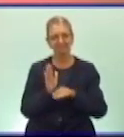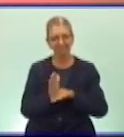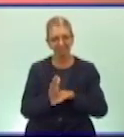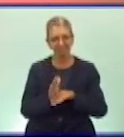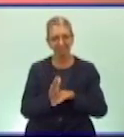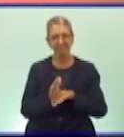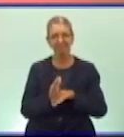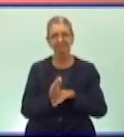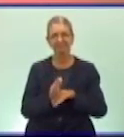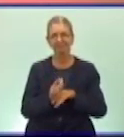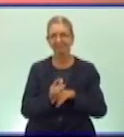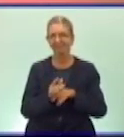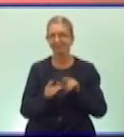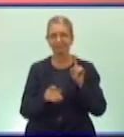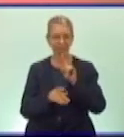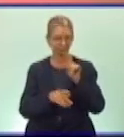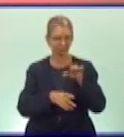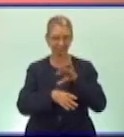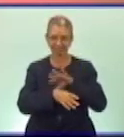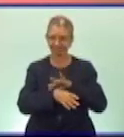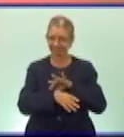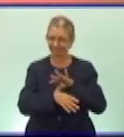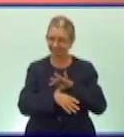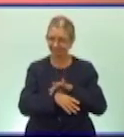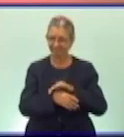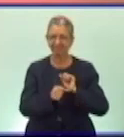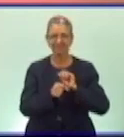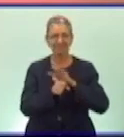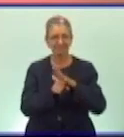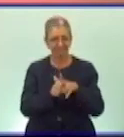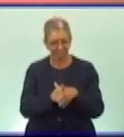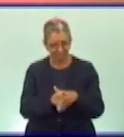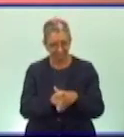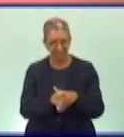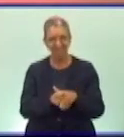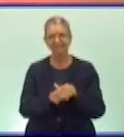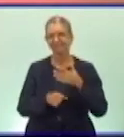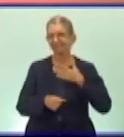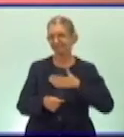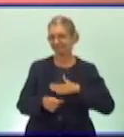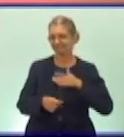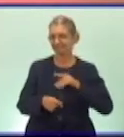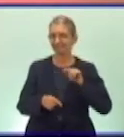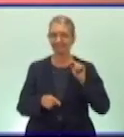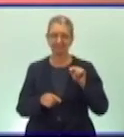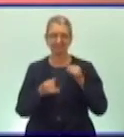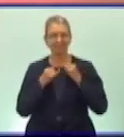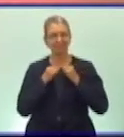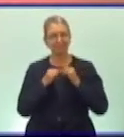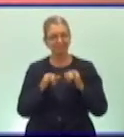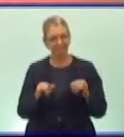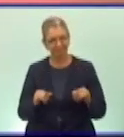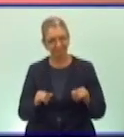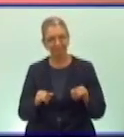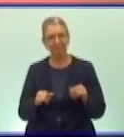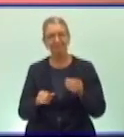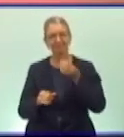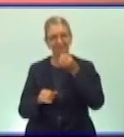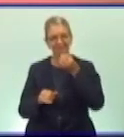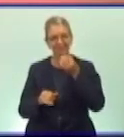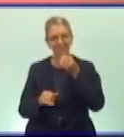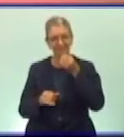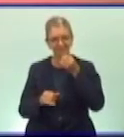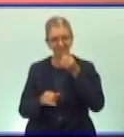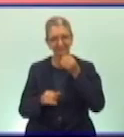para evitar enfermarnos con la COVID-19. Esperamos que con estas orientaciones puedan